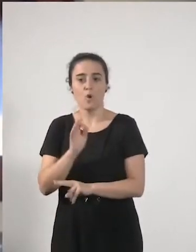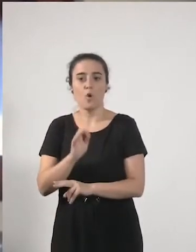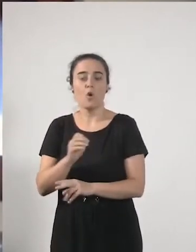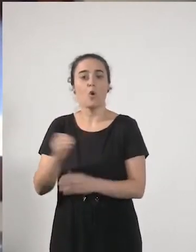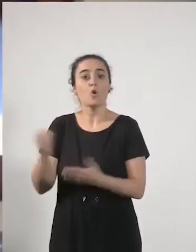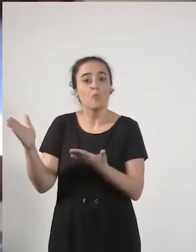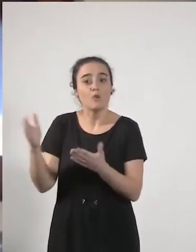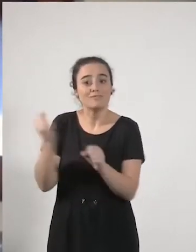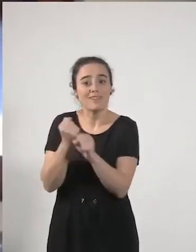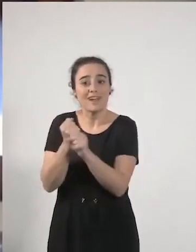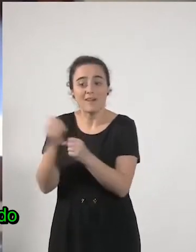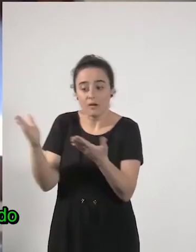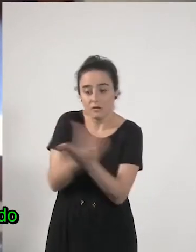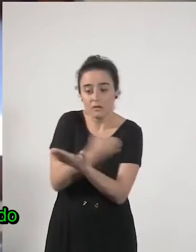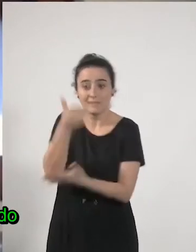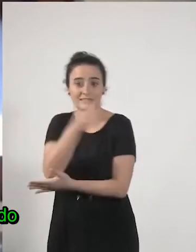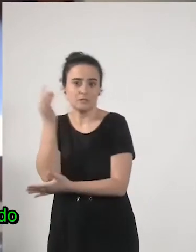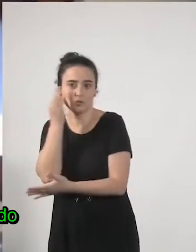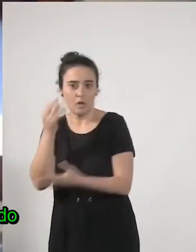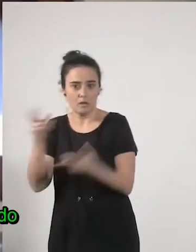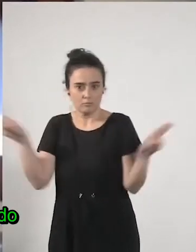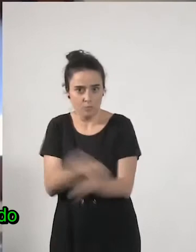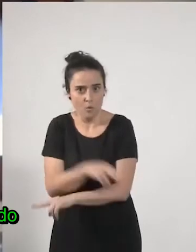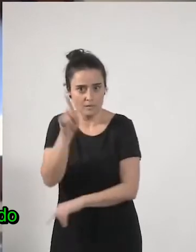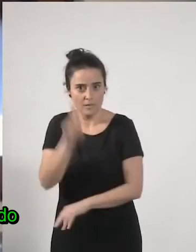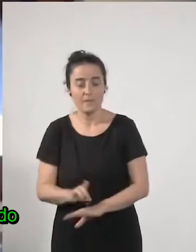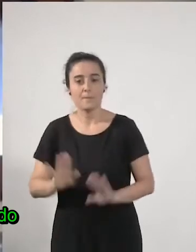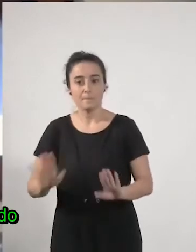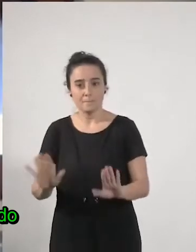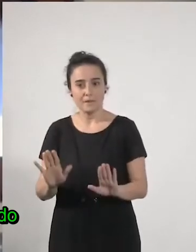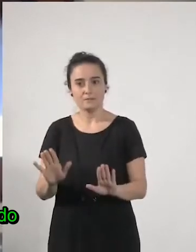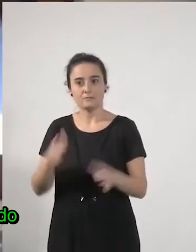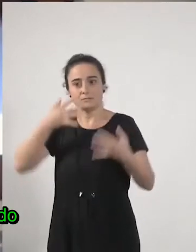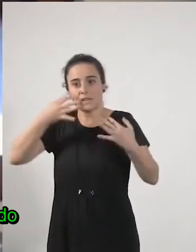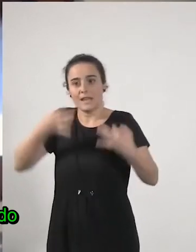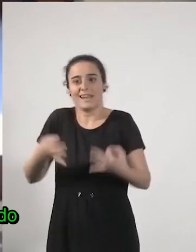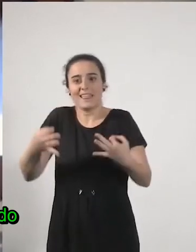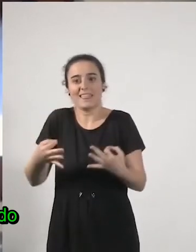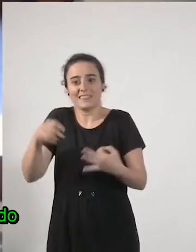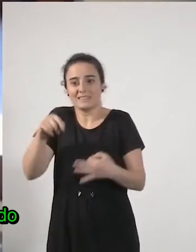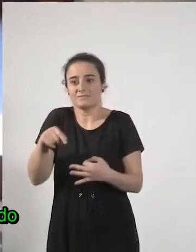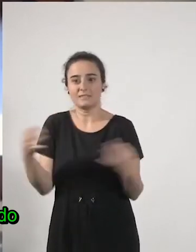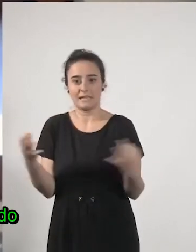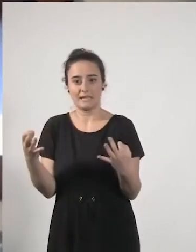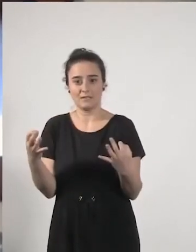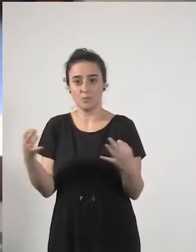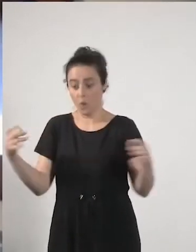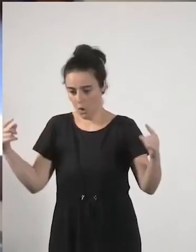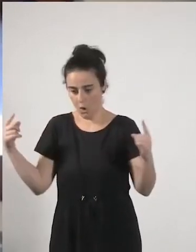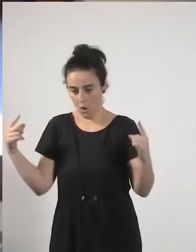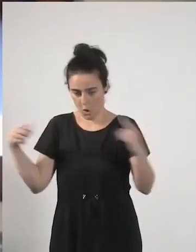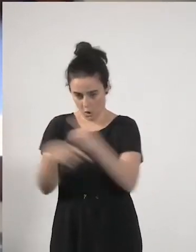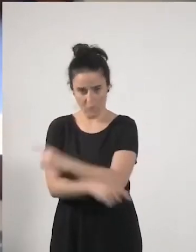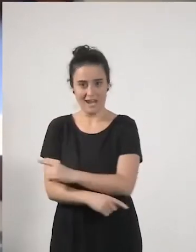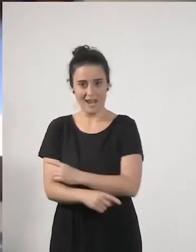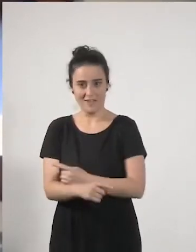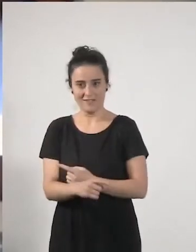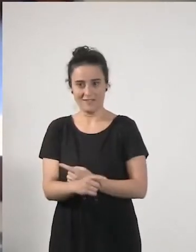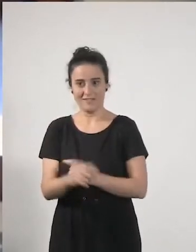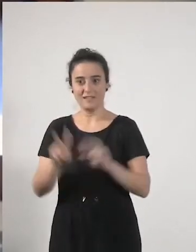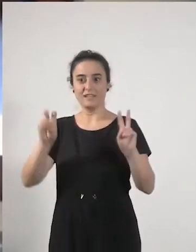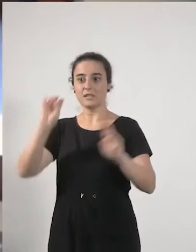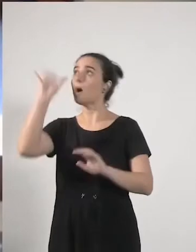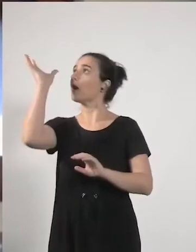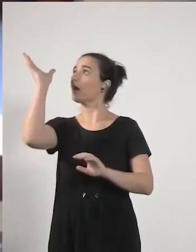por todo pero en la realidad esto es justamente lo que ha pasado es lo contrario lo del clima está completamente